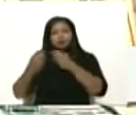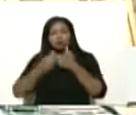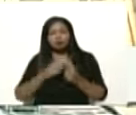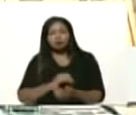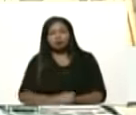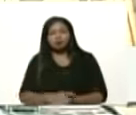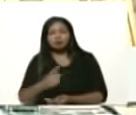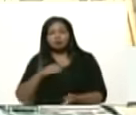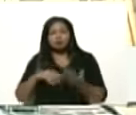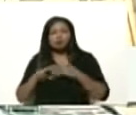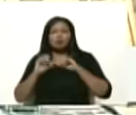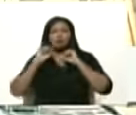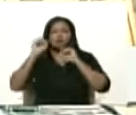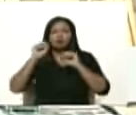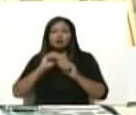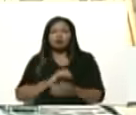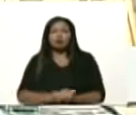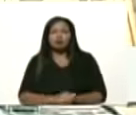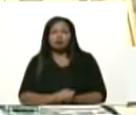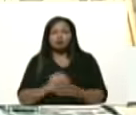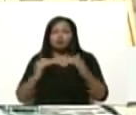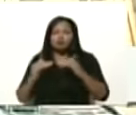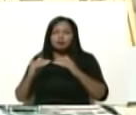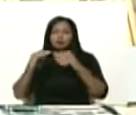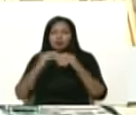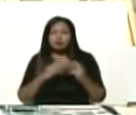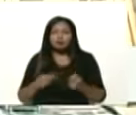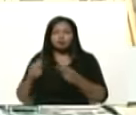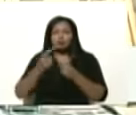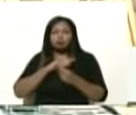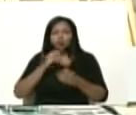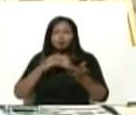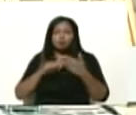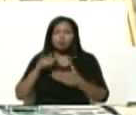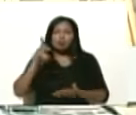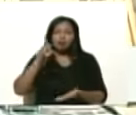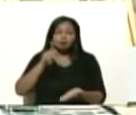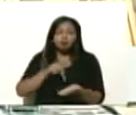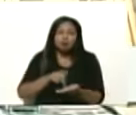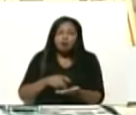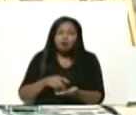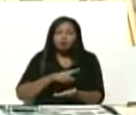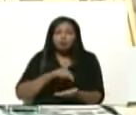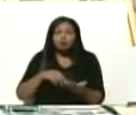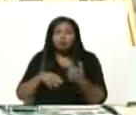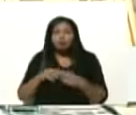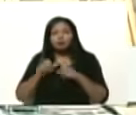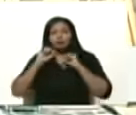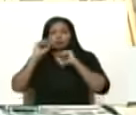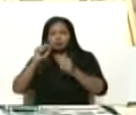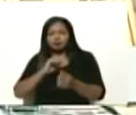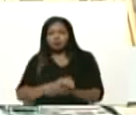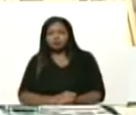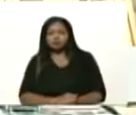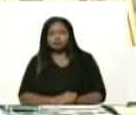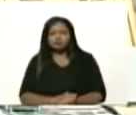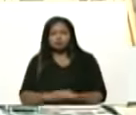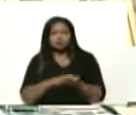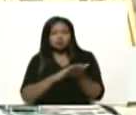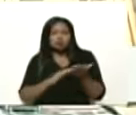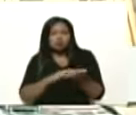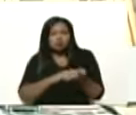estamos logrando, de estabilidad económica que estamos logrando y que debemos nosotros consolidar